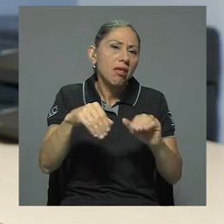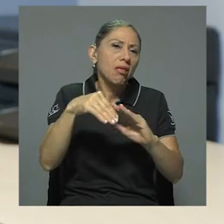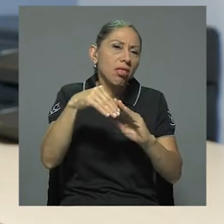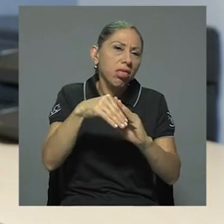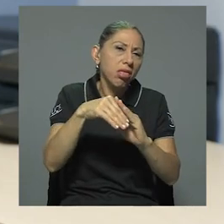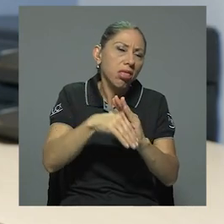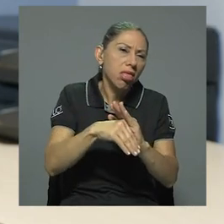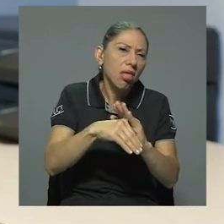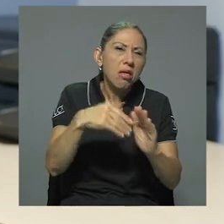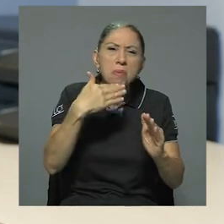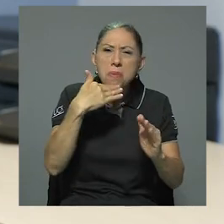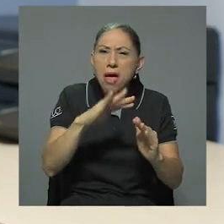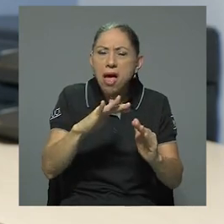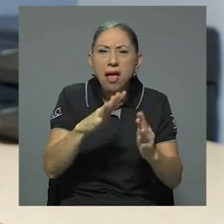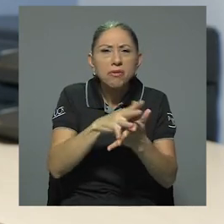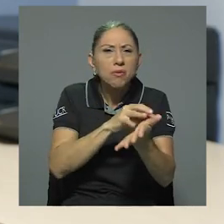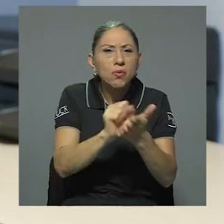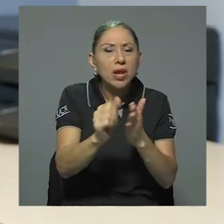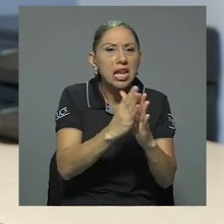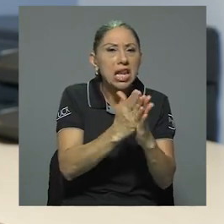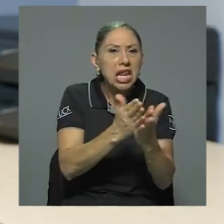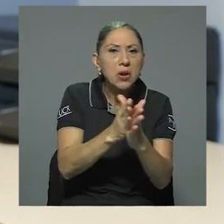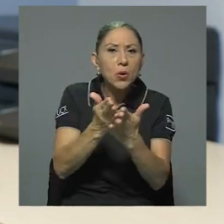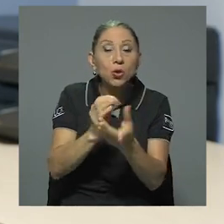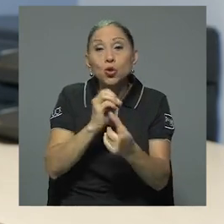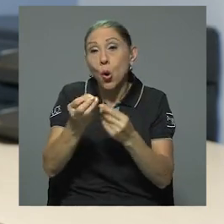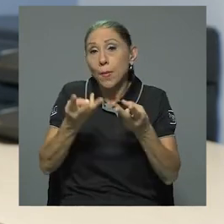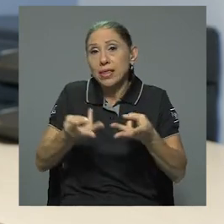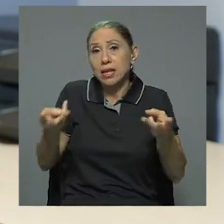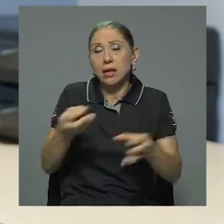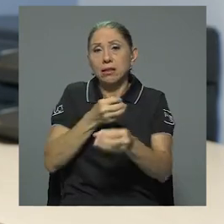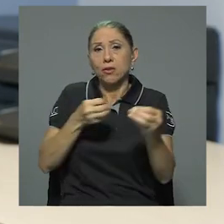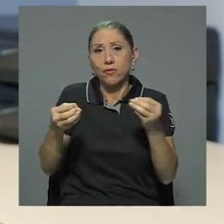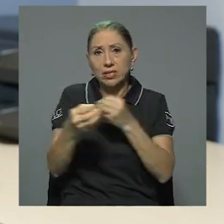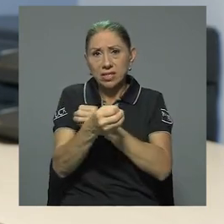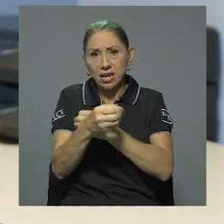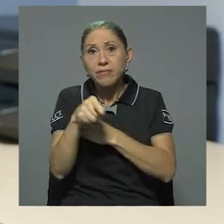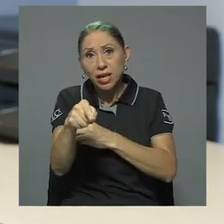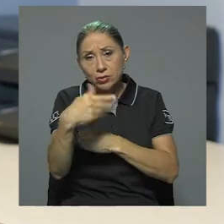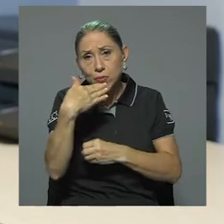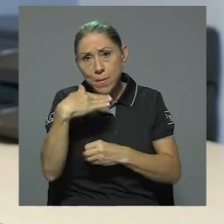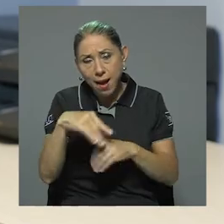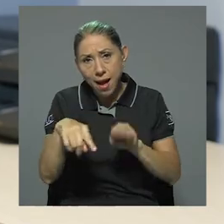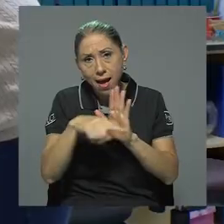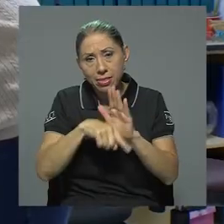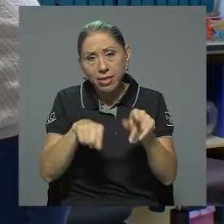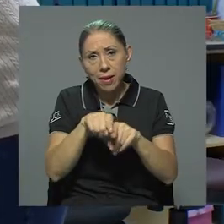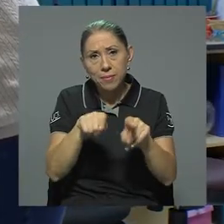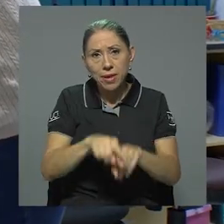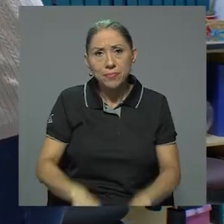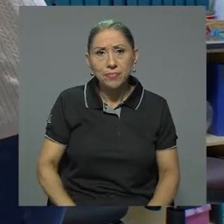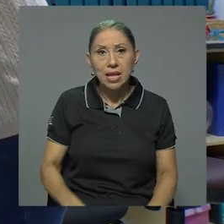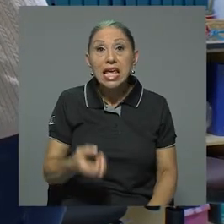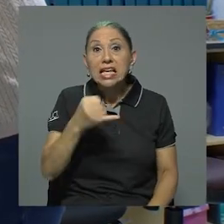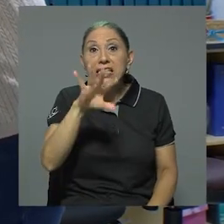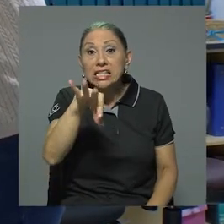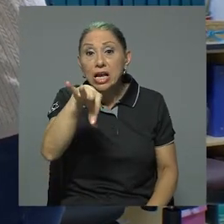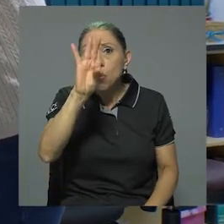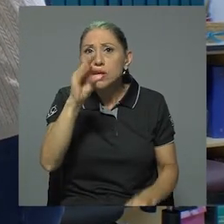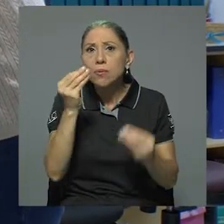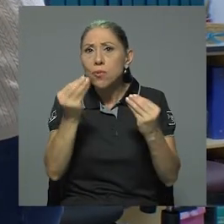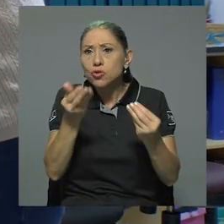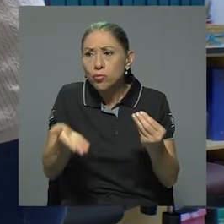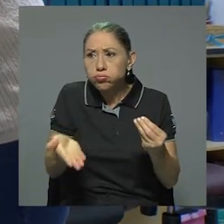degradarnos libros, material de oficina y eso pues también es perjudicial. Si se encuentran rangos muy